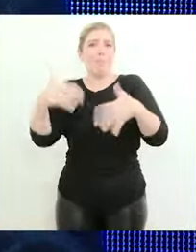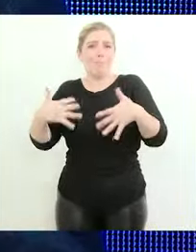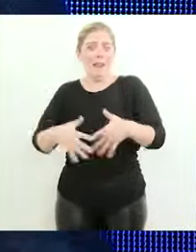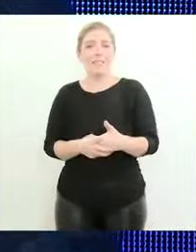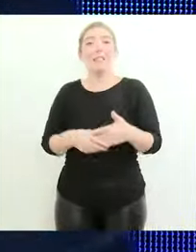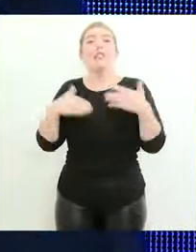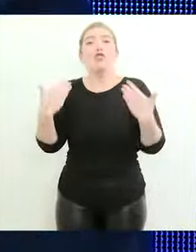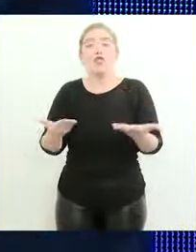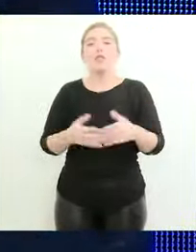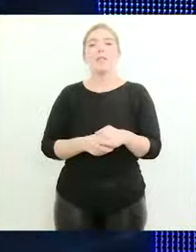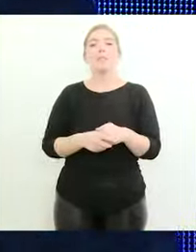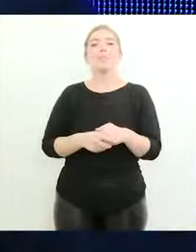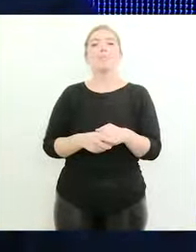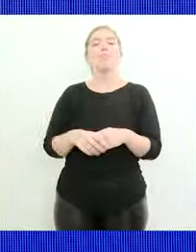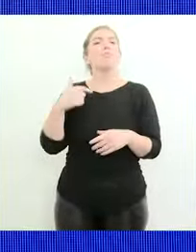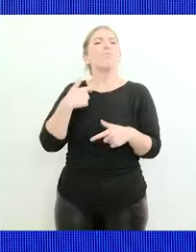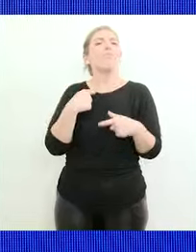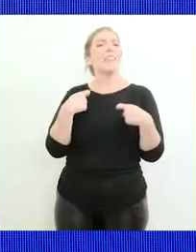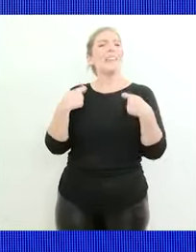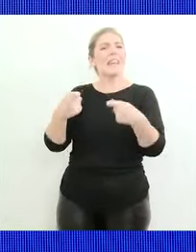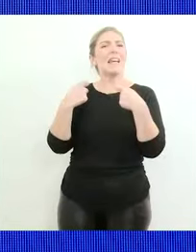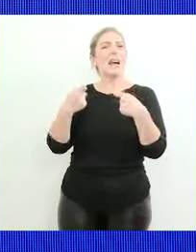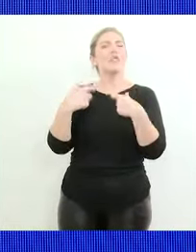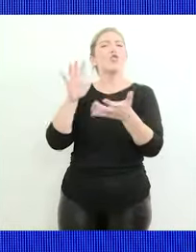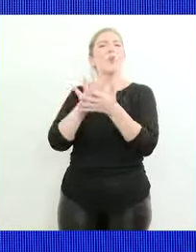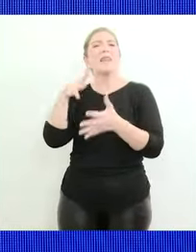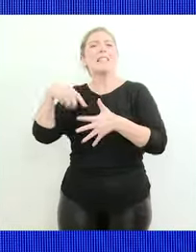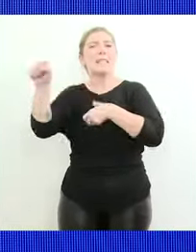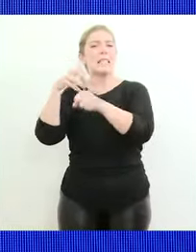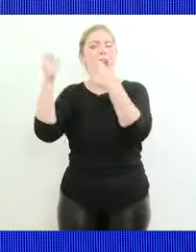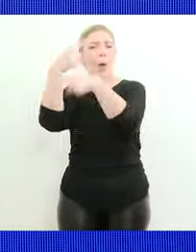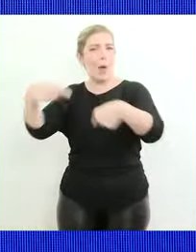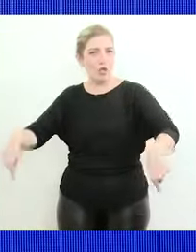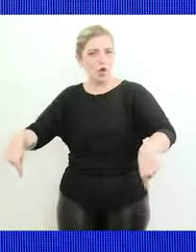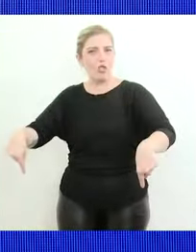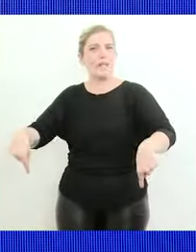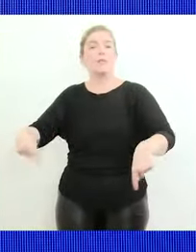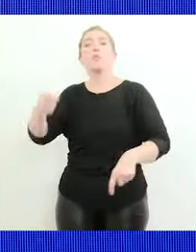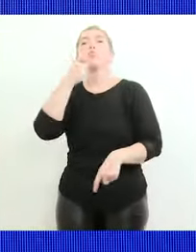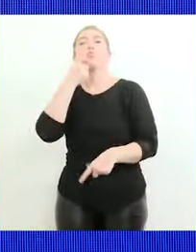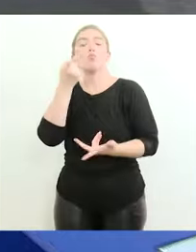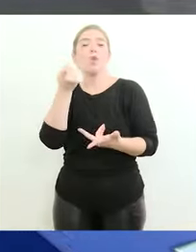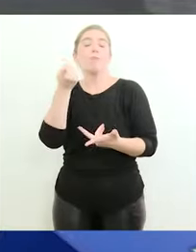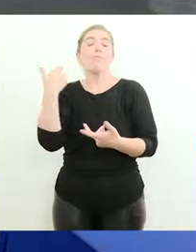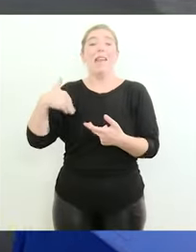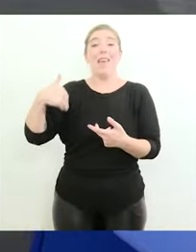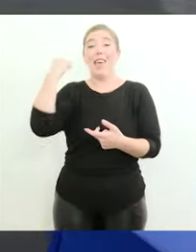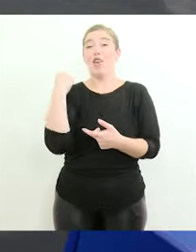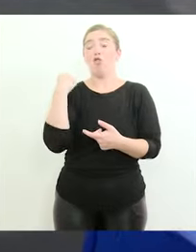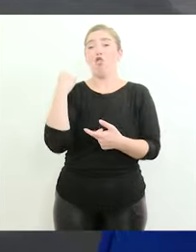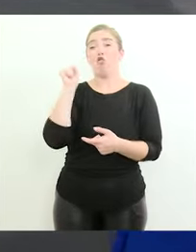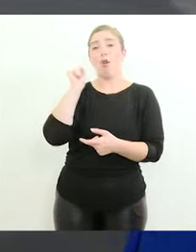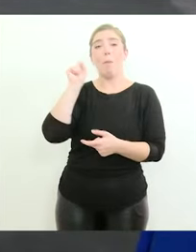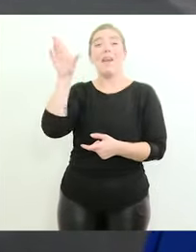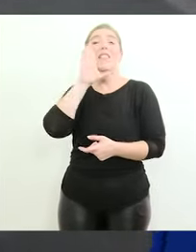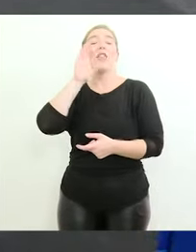en lo que es el costo logístico en la en el total de la economía de Estados Unidos